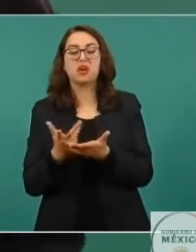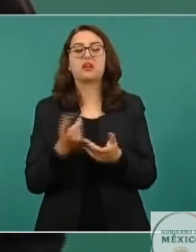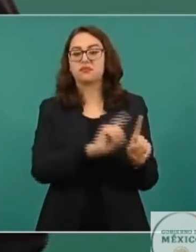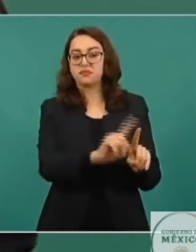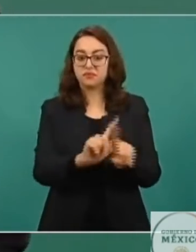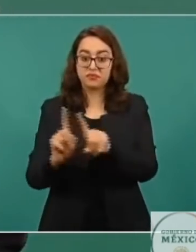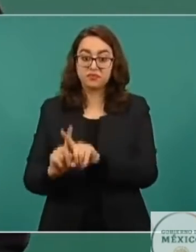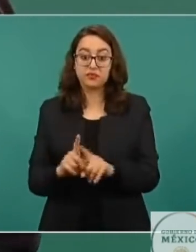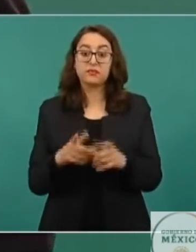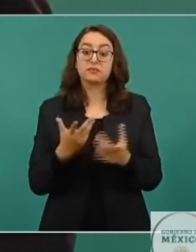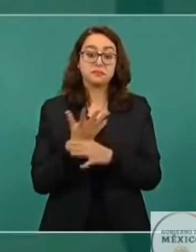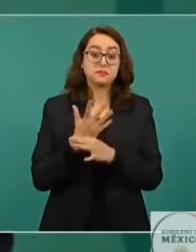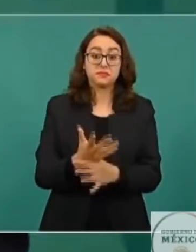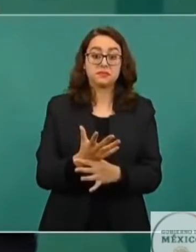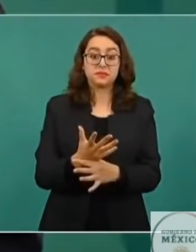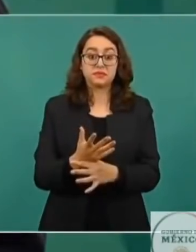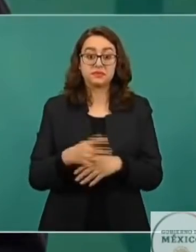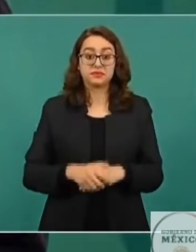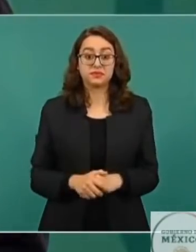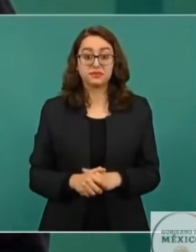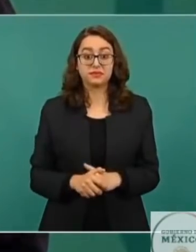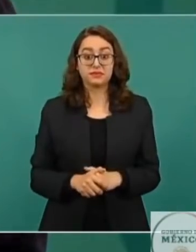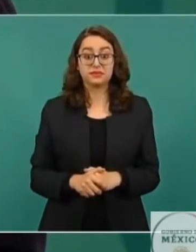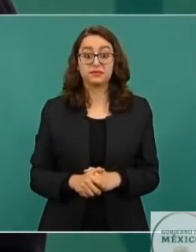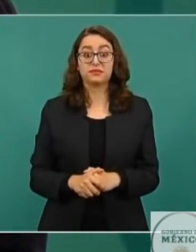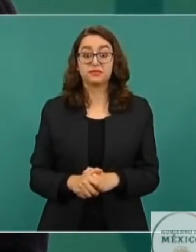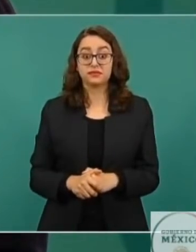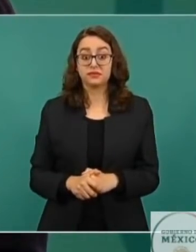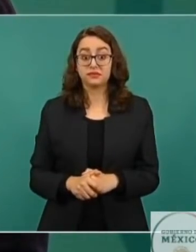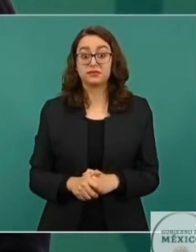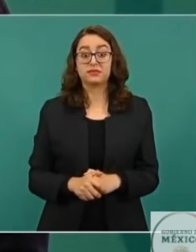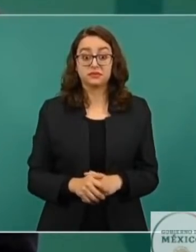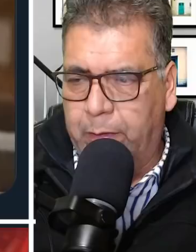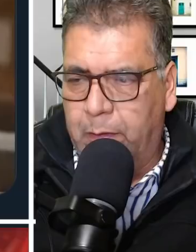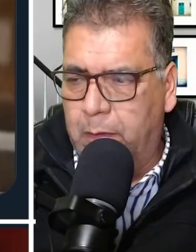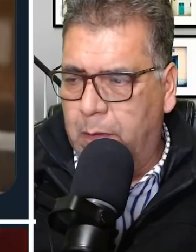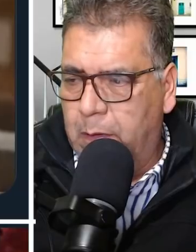cosas incompartidas, ¿sí?